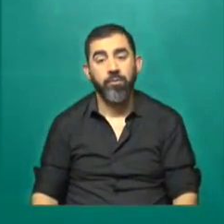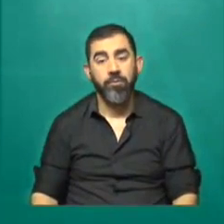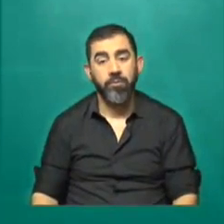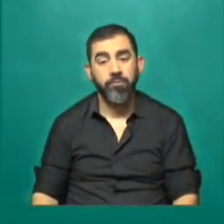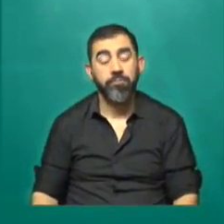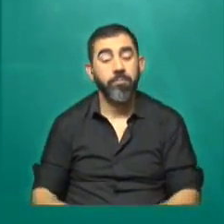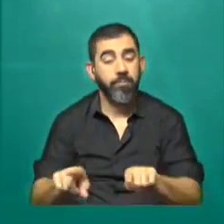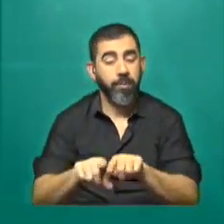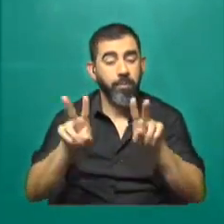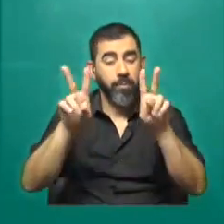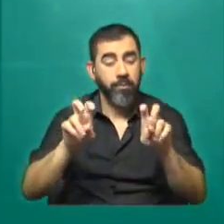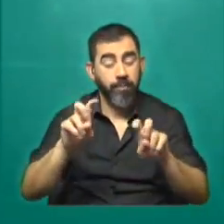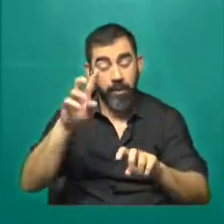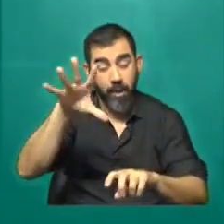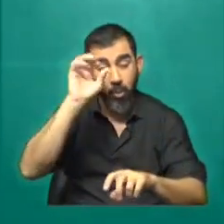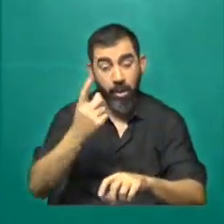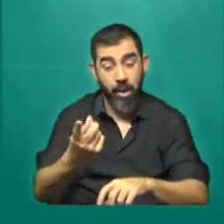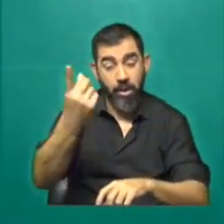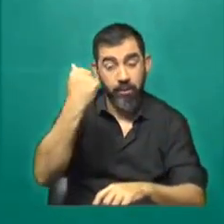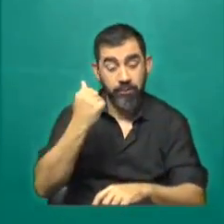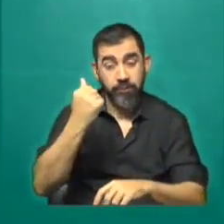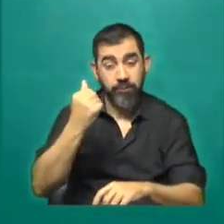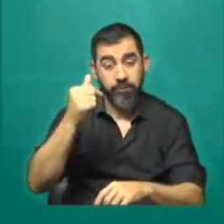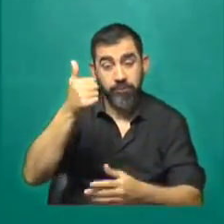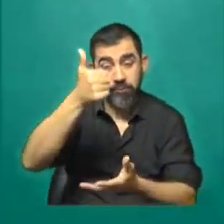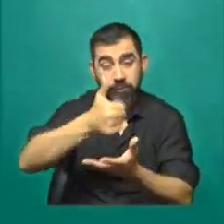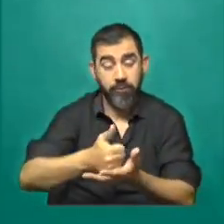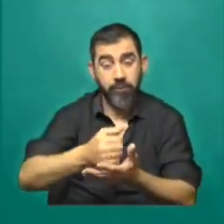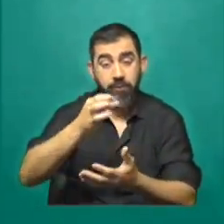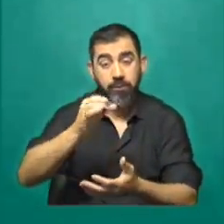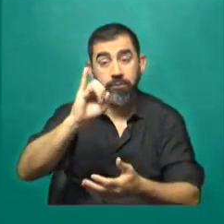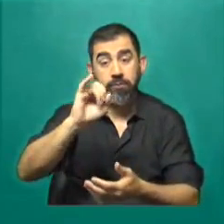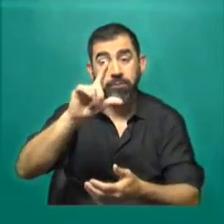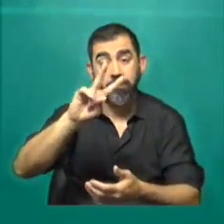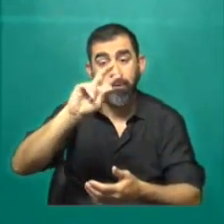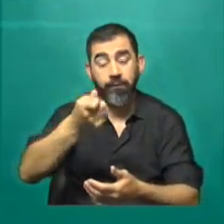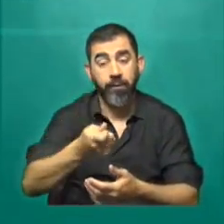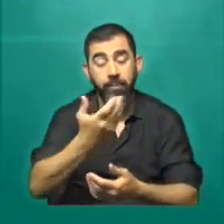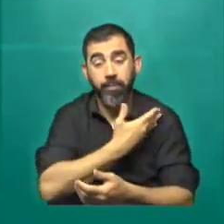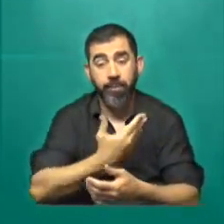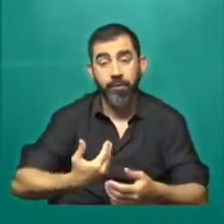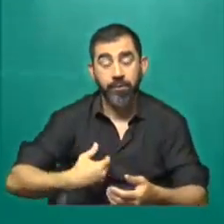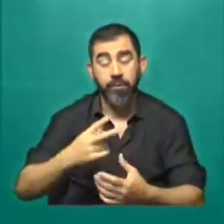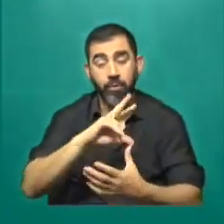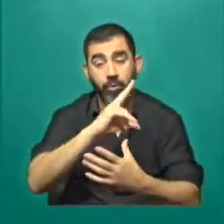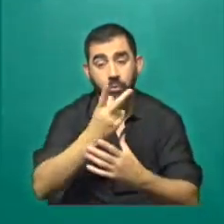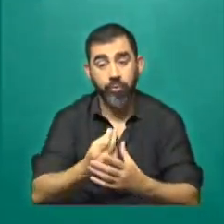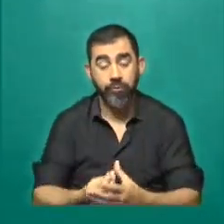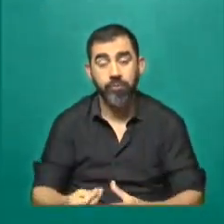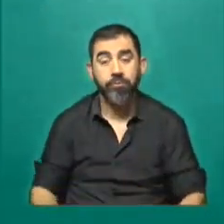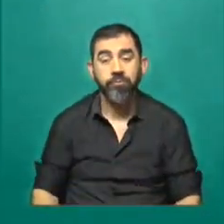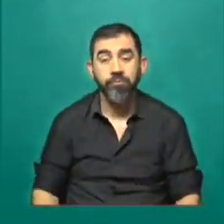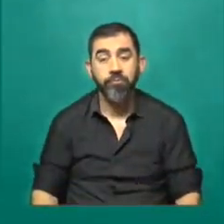en tema, porque ustedes recordarán, ayer estuvo en los estudios de TV Ciudad, en Ciudad Viva, justamente, el presidente del Códice, Robert